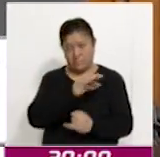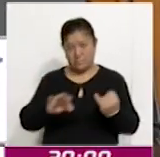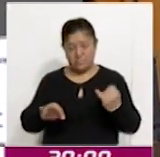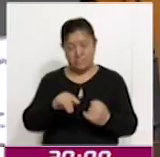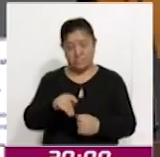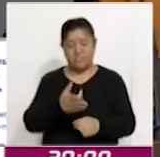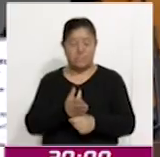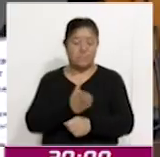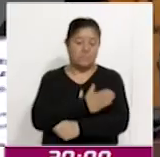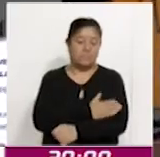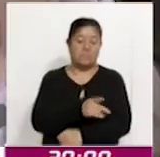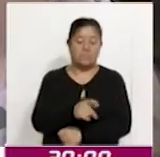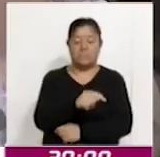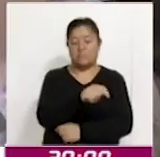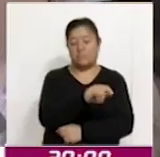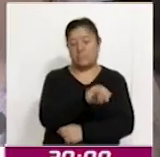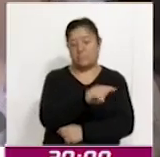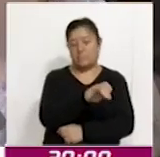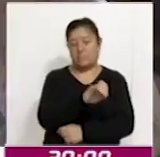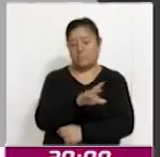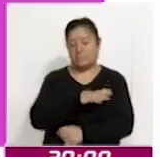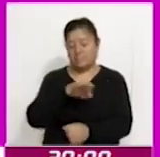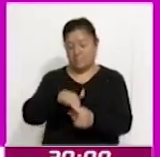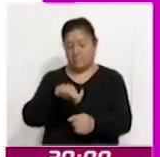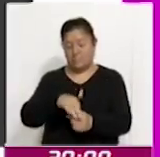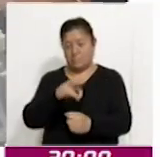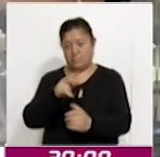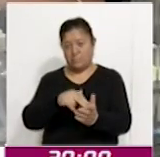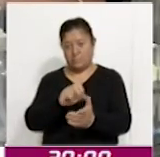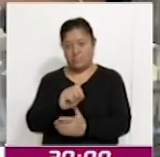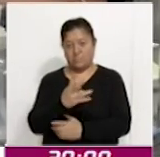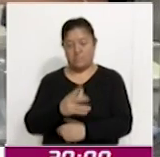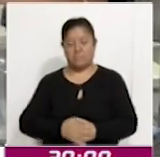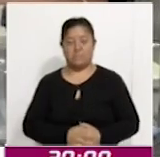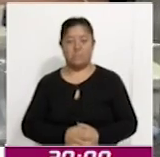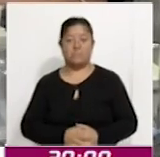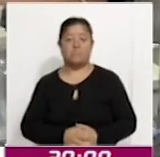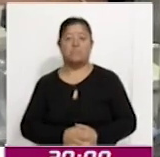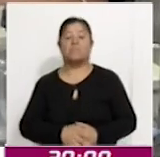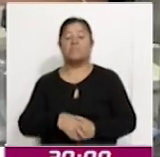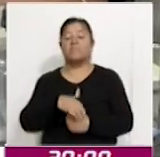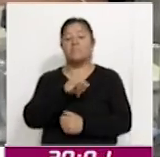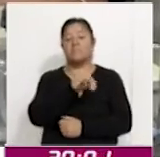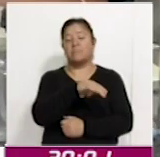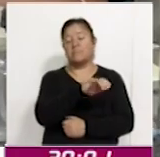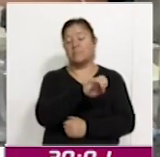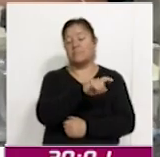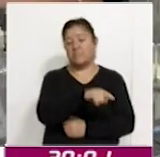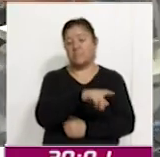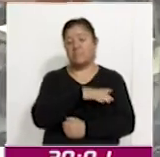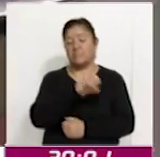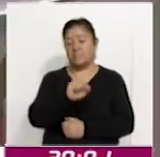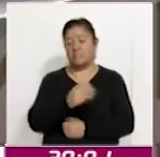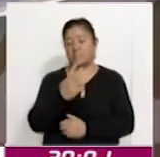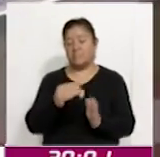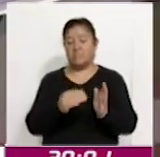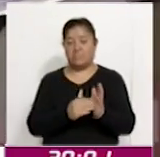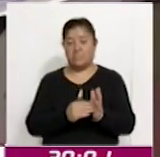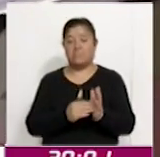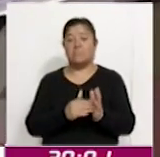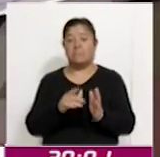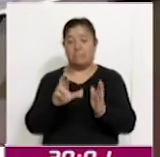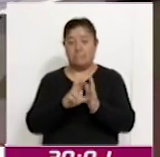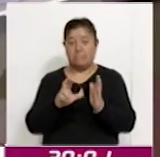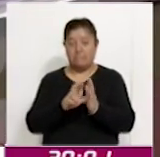antes de la Jornada Electoral Extraordinaria 2024. Registra el INE en Tlaxcala a más de 63 mil credenciales de elector que requieren